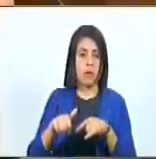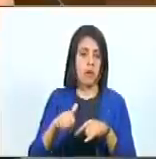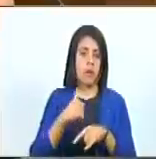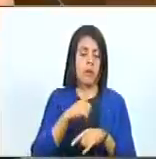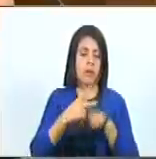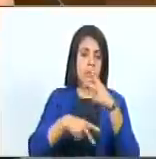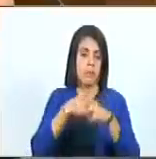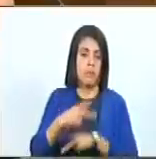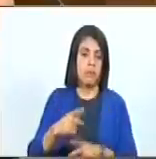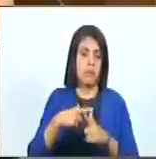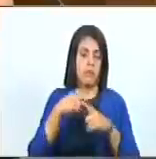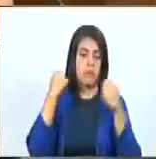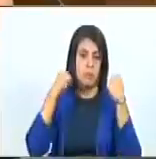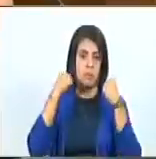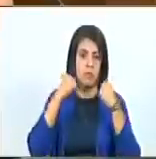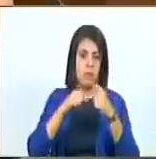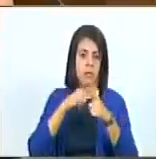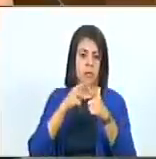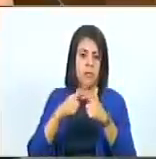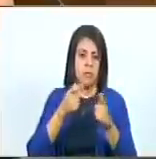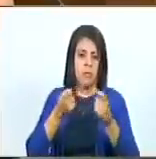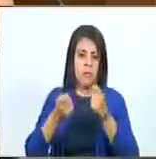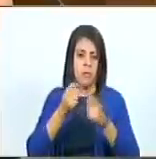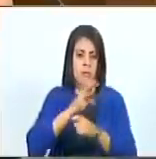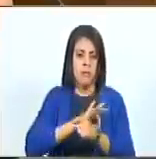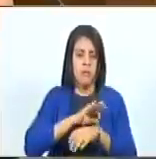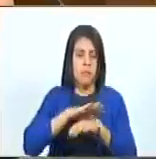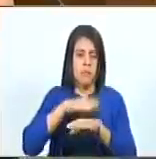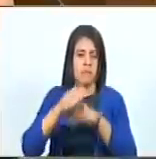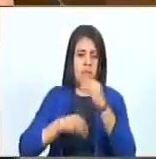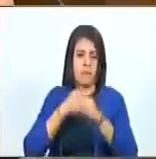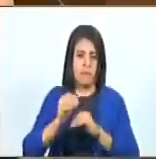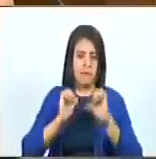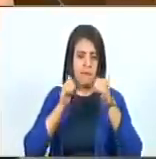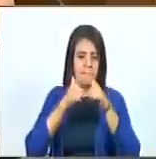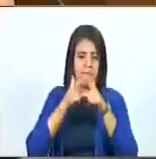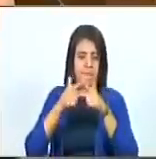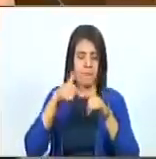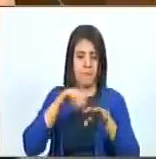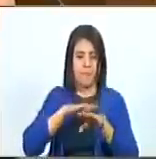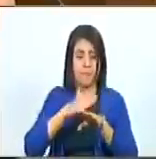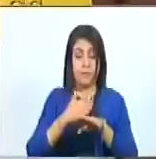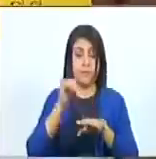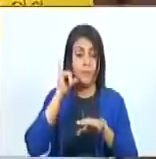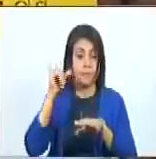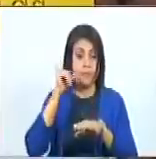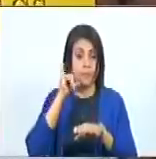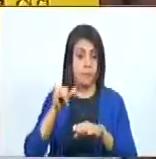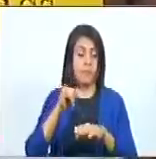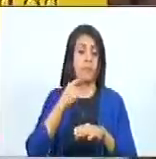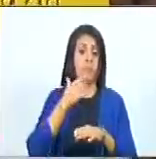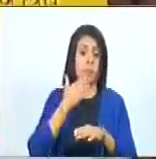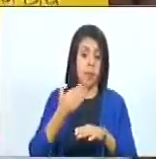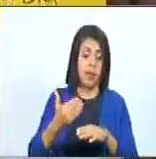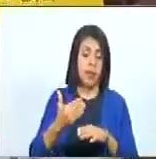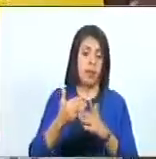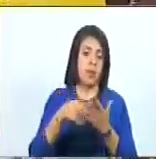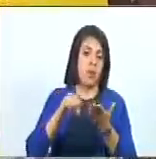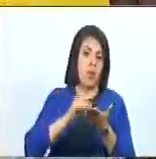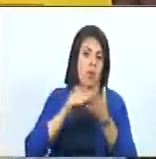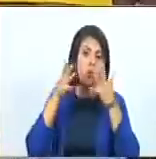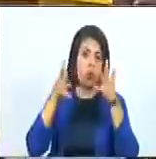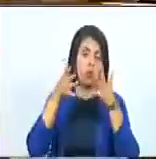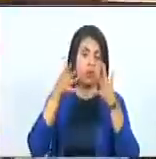procedimiento para el ejercicio de la Contraloría Social, podrá iniciarse por medio de denuncia, queja, reclamo, sugerencia